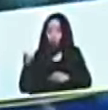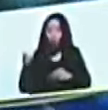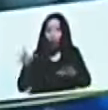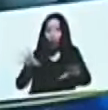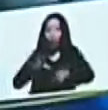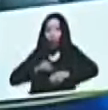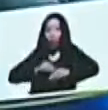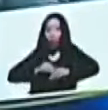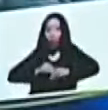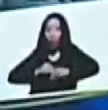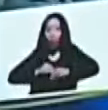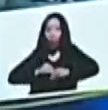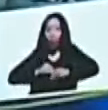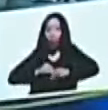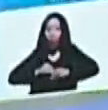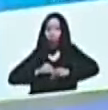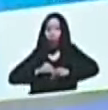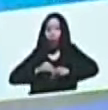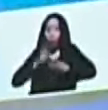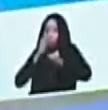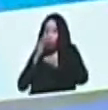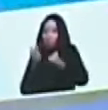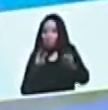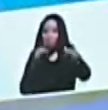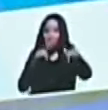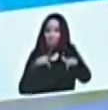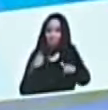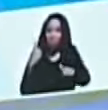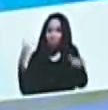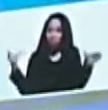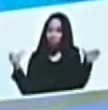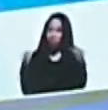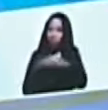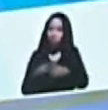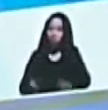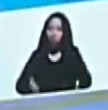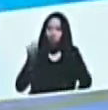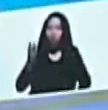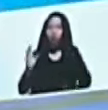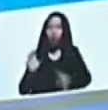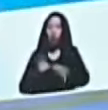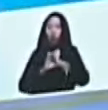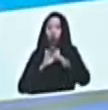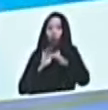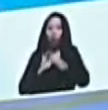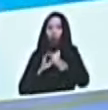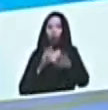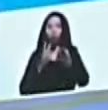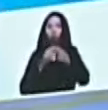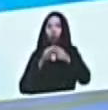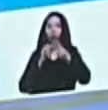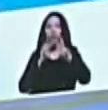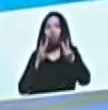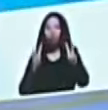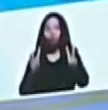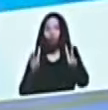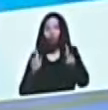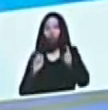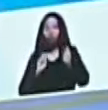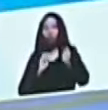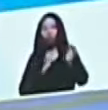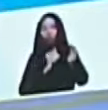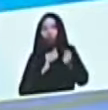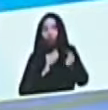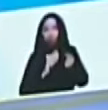primer encuentro de la conferencia nacional por la unidad, la paz, el diálogo,